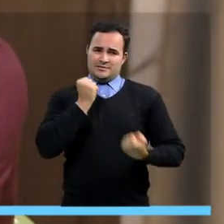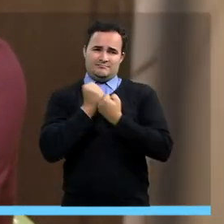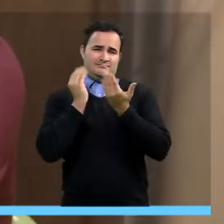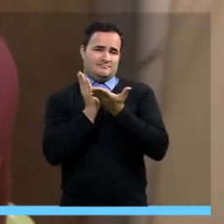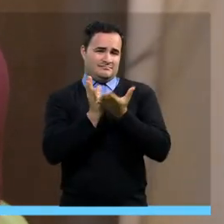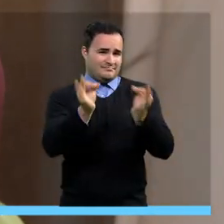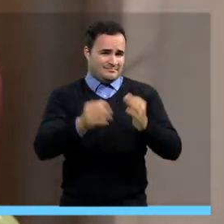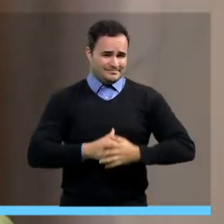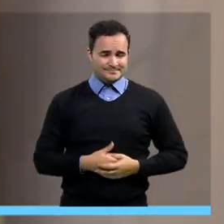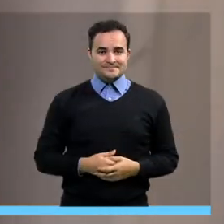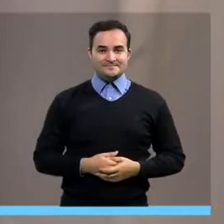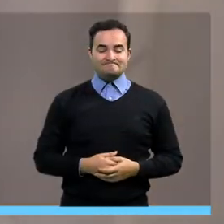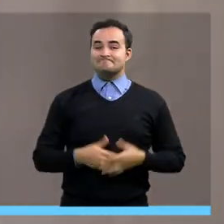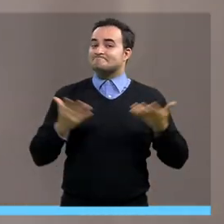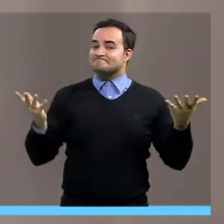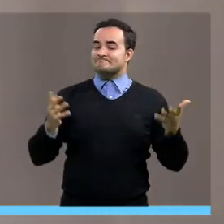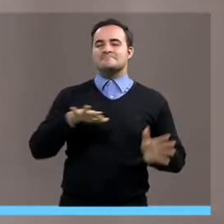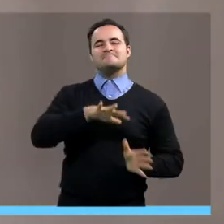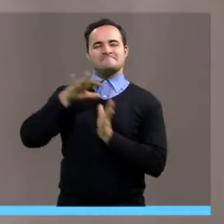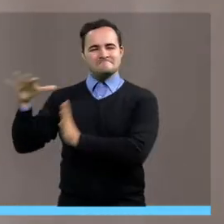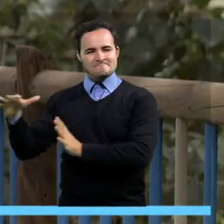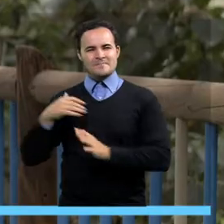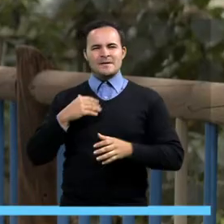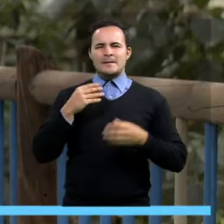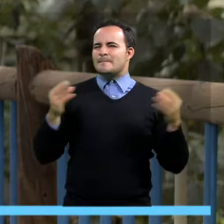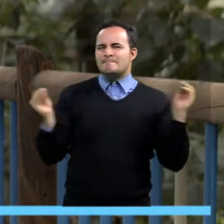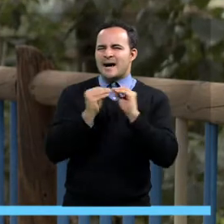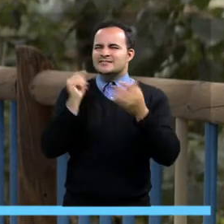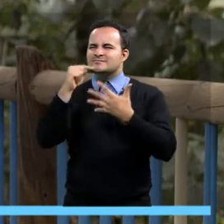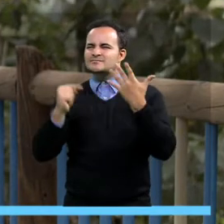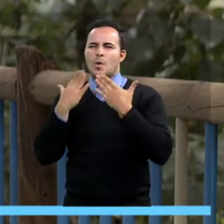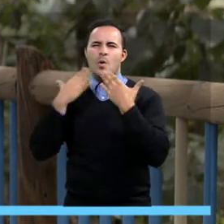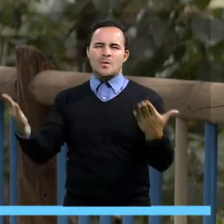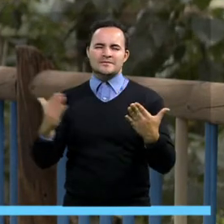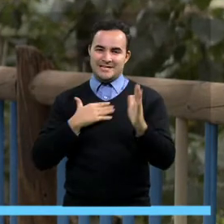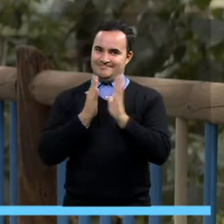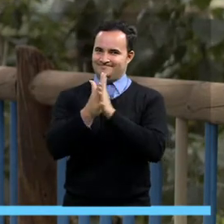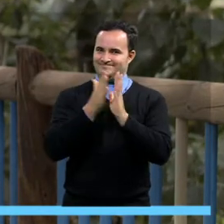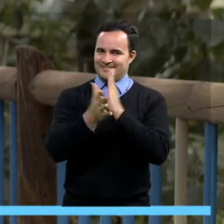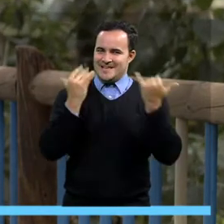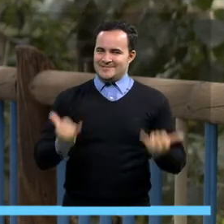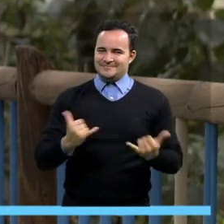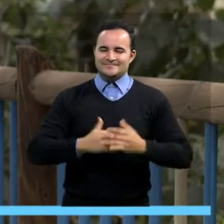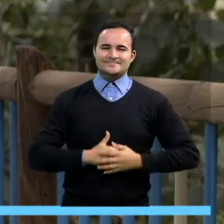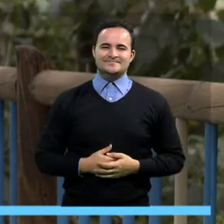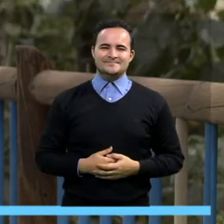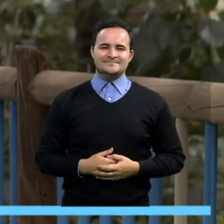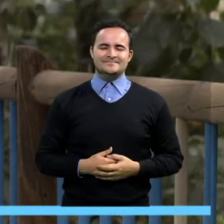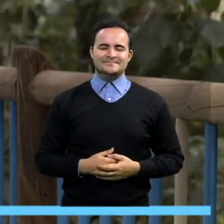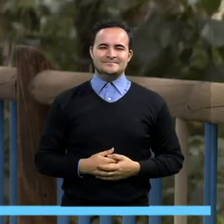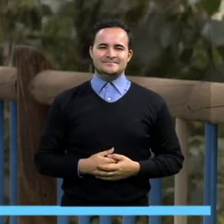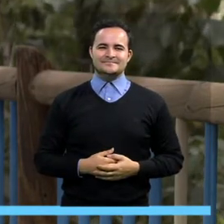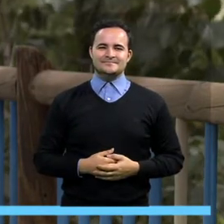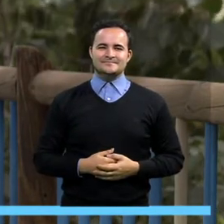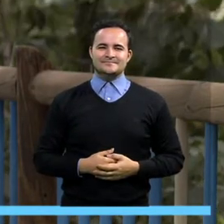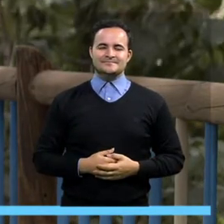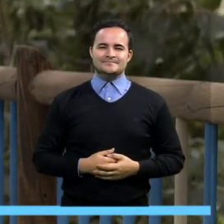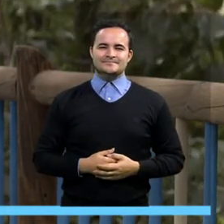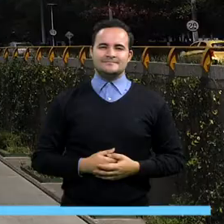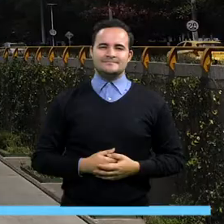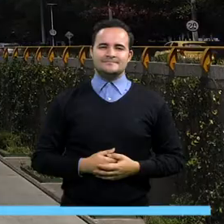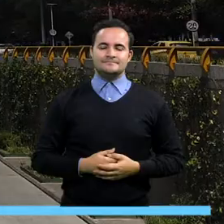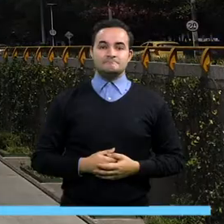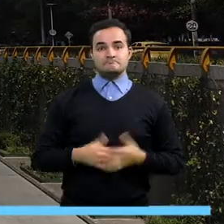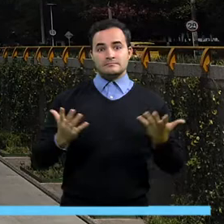que va a prevalecer durante toda la vida. Y ahora en Medellín Conecta TV es tiempo de conocer otros hechos destacados de la